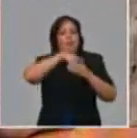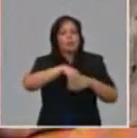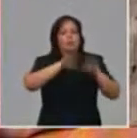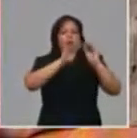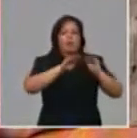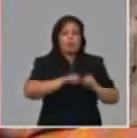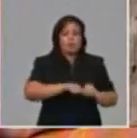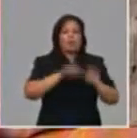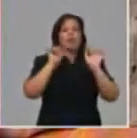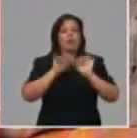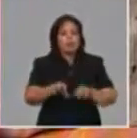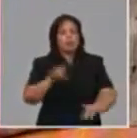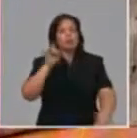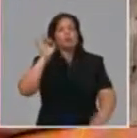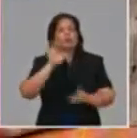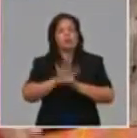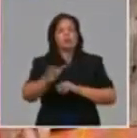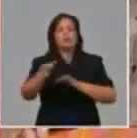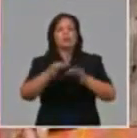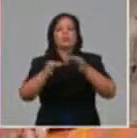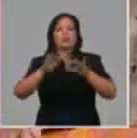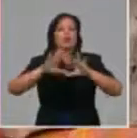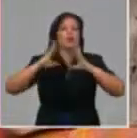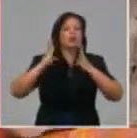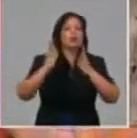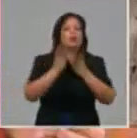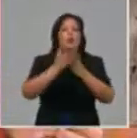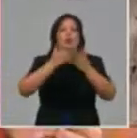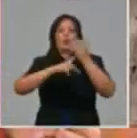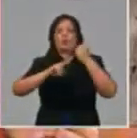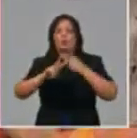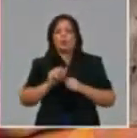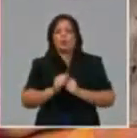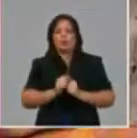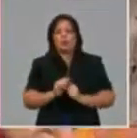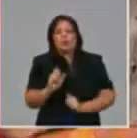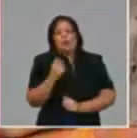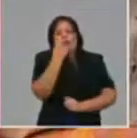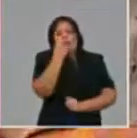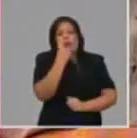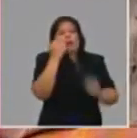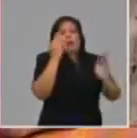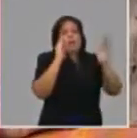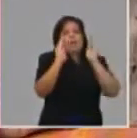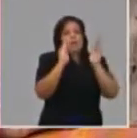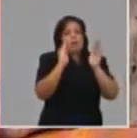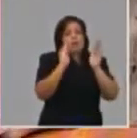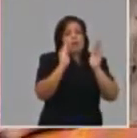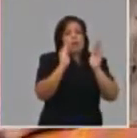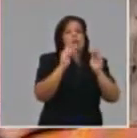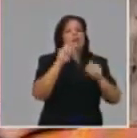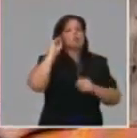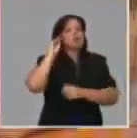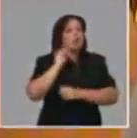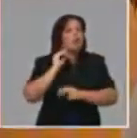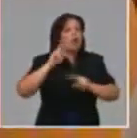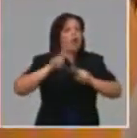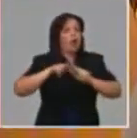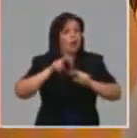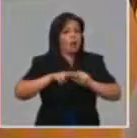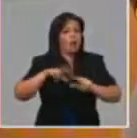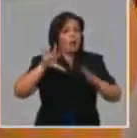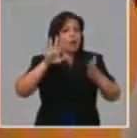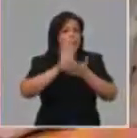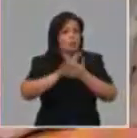comenzará a prestar servicio en todas las provincias, en la fase de un excepto en la vano y la casa, como ya está. Que no ha empezado todavía esa